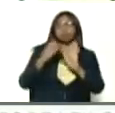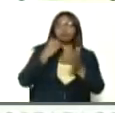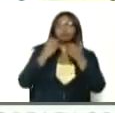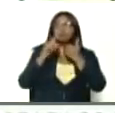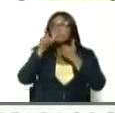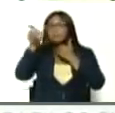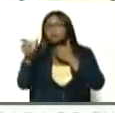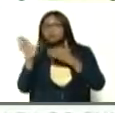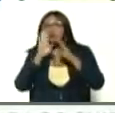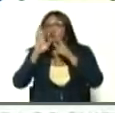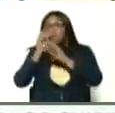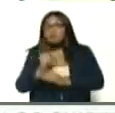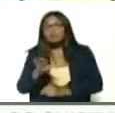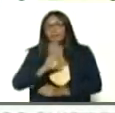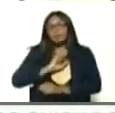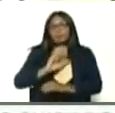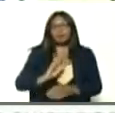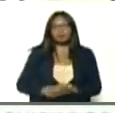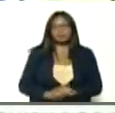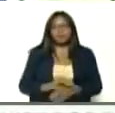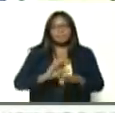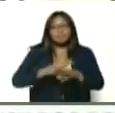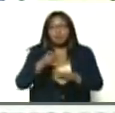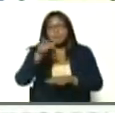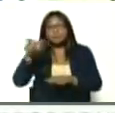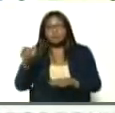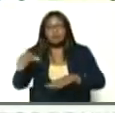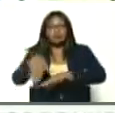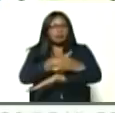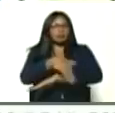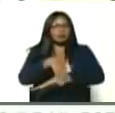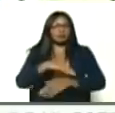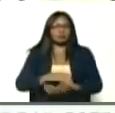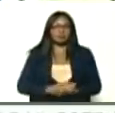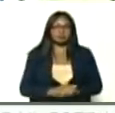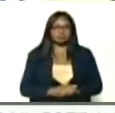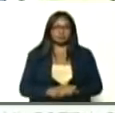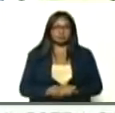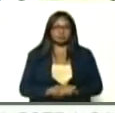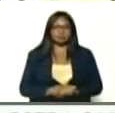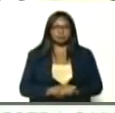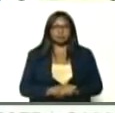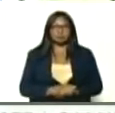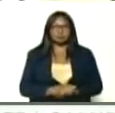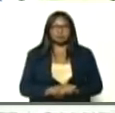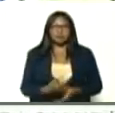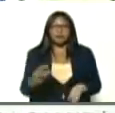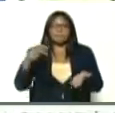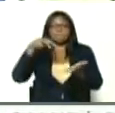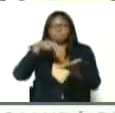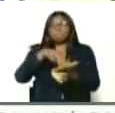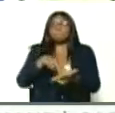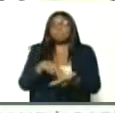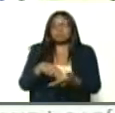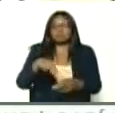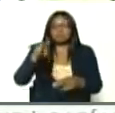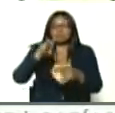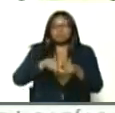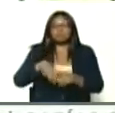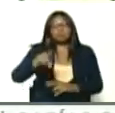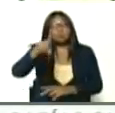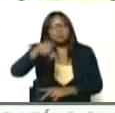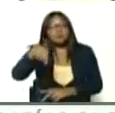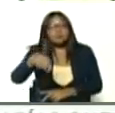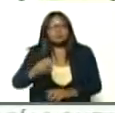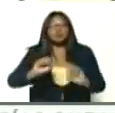confianza, porque la gente en general, en la calle, para montarse un carrito por puesto, en un taxi,